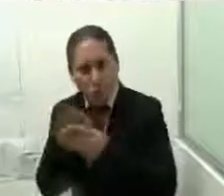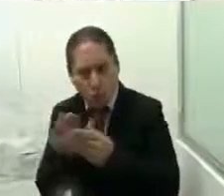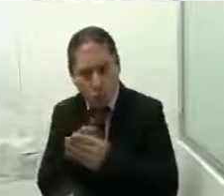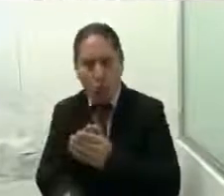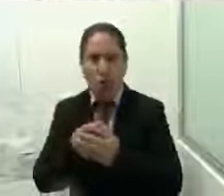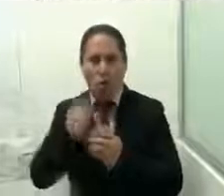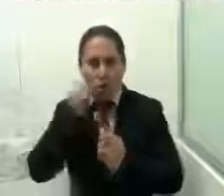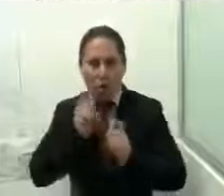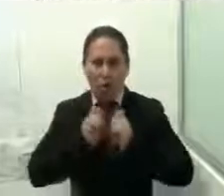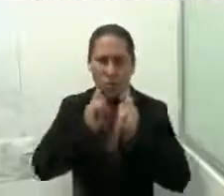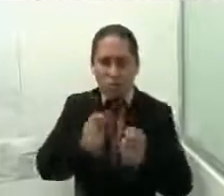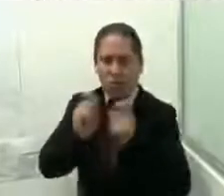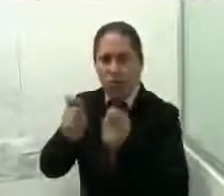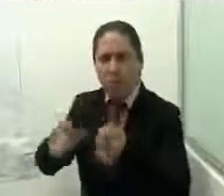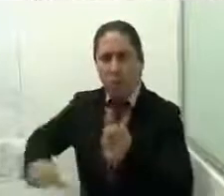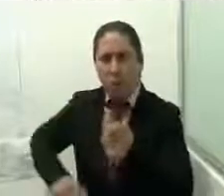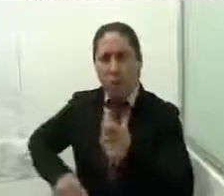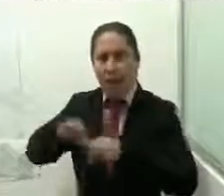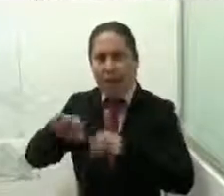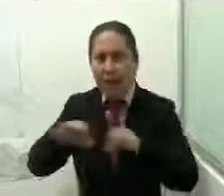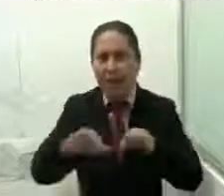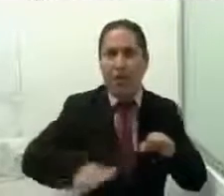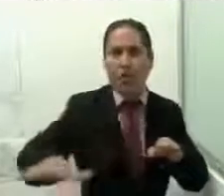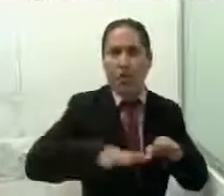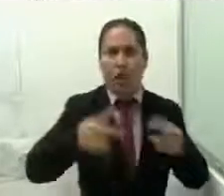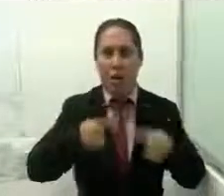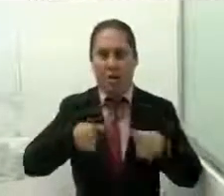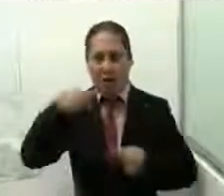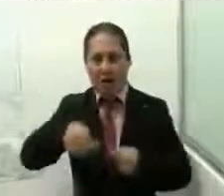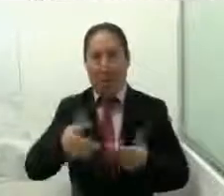servidoras y servidores públicos y talleres de fortalecimiento a la ciudadanía.